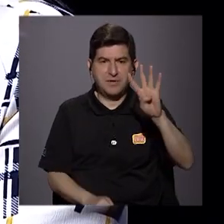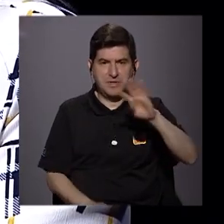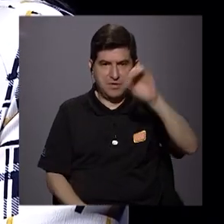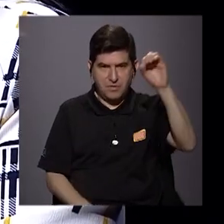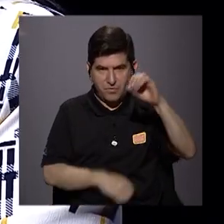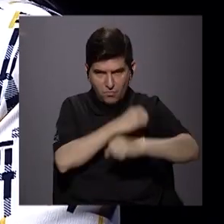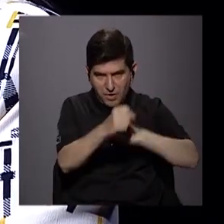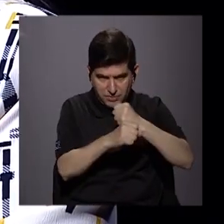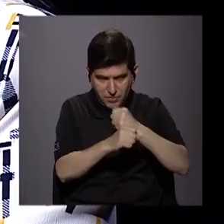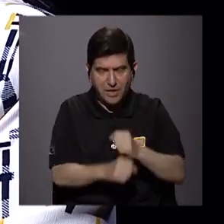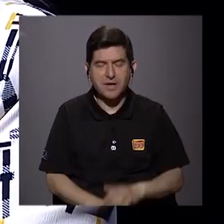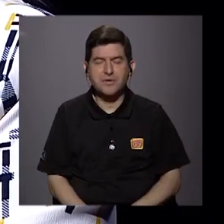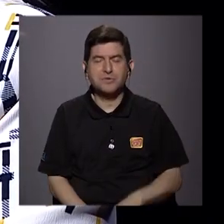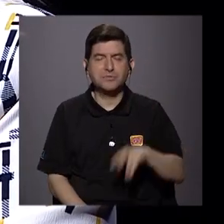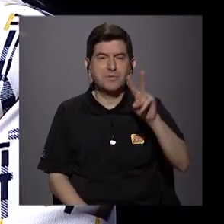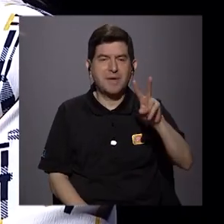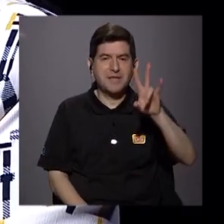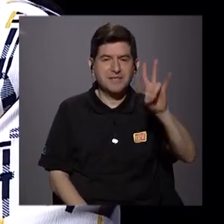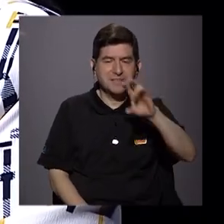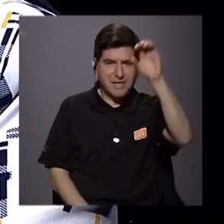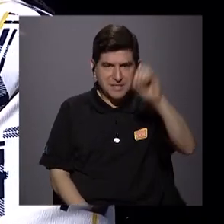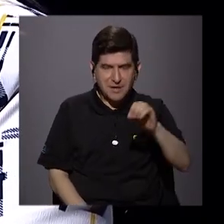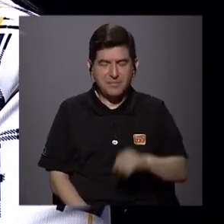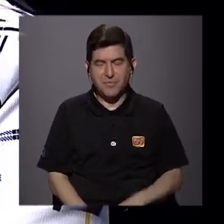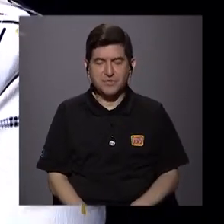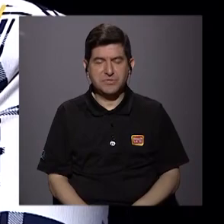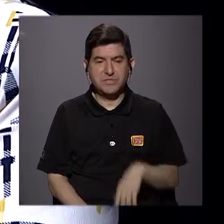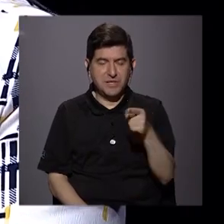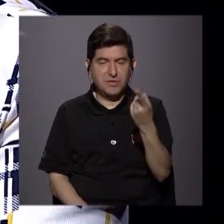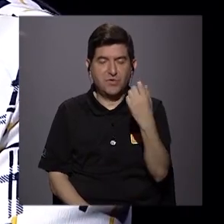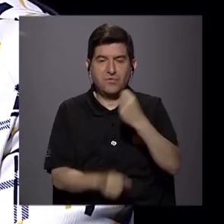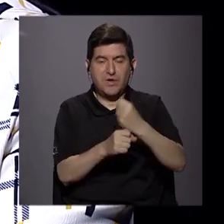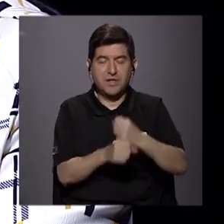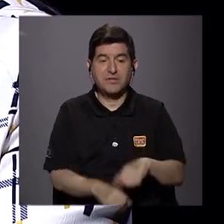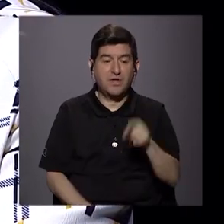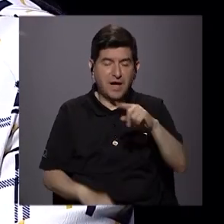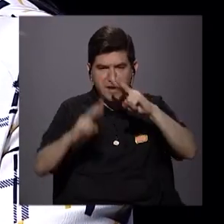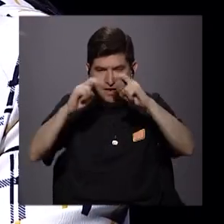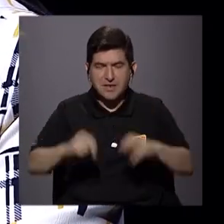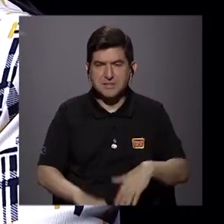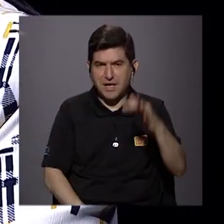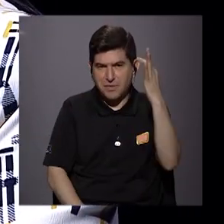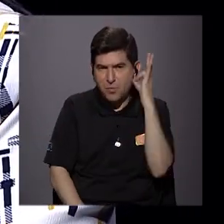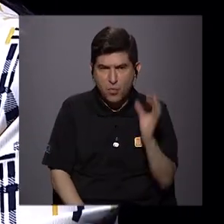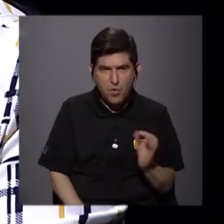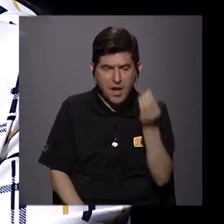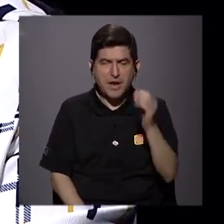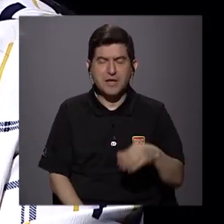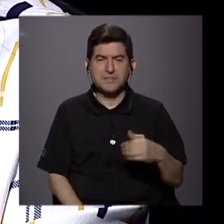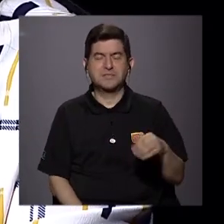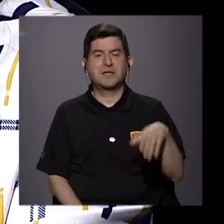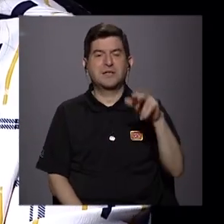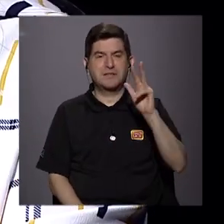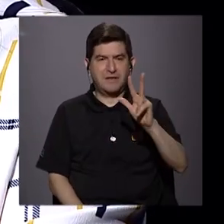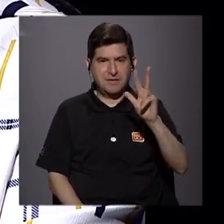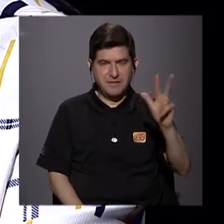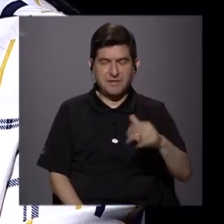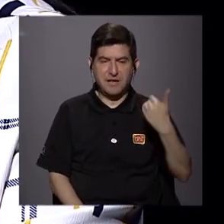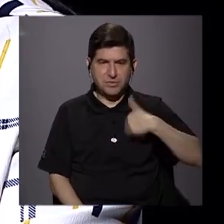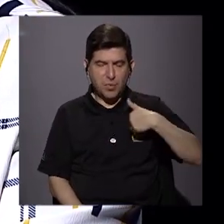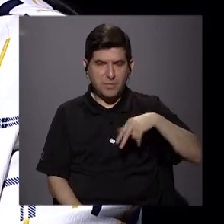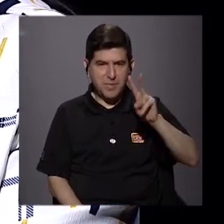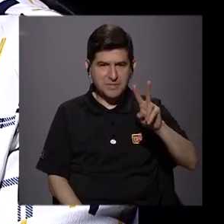la tasa de desempleo llega al 27%. Si desagregamos mujeres jóvenes, hombres jóvenes, las mujeres es 33, los hombres son 24,